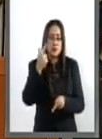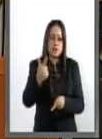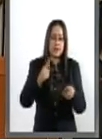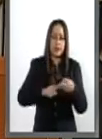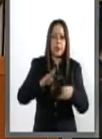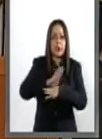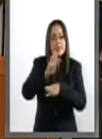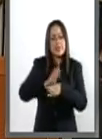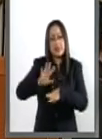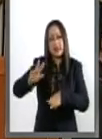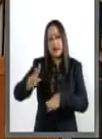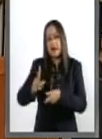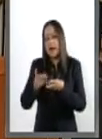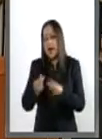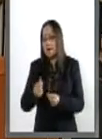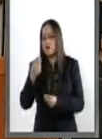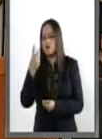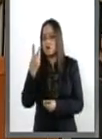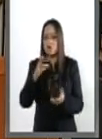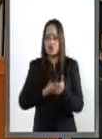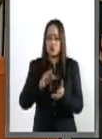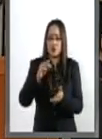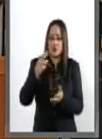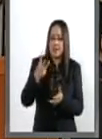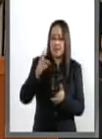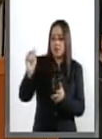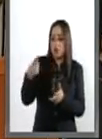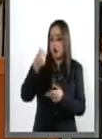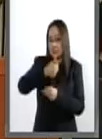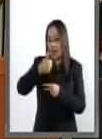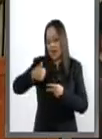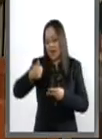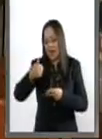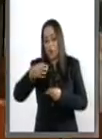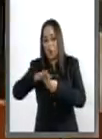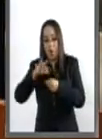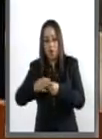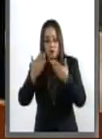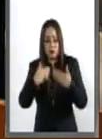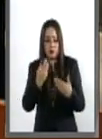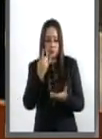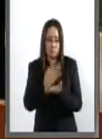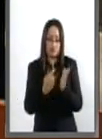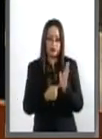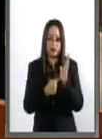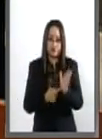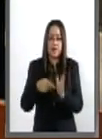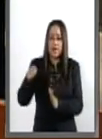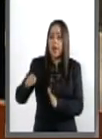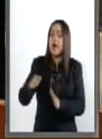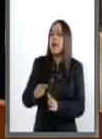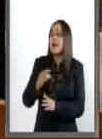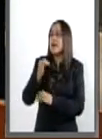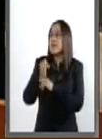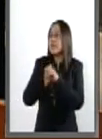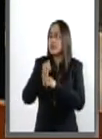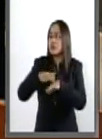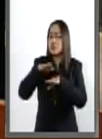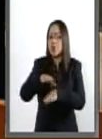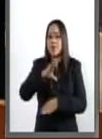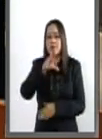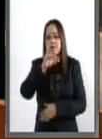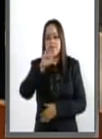2.3 dólares por voto, por mencionar solamente algunos ejemplos. De acuerdo con un estudio del Centro de Investigación y Docencia